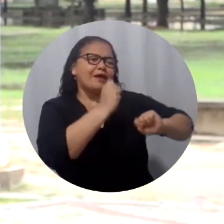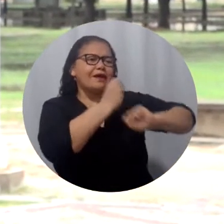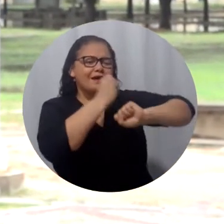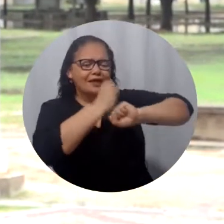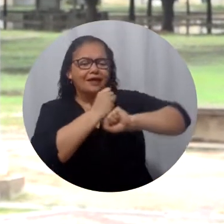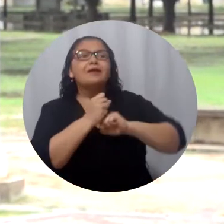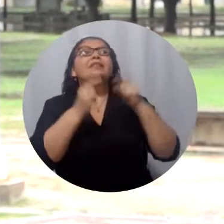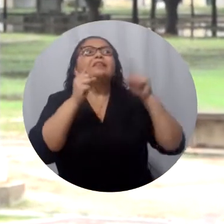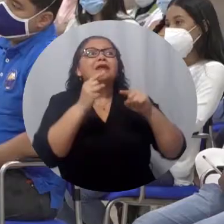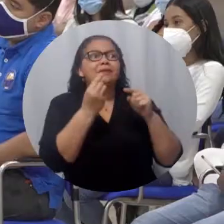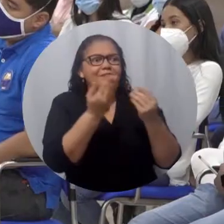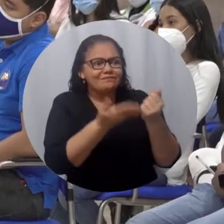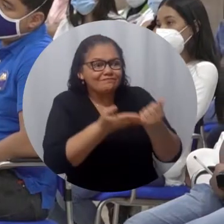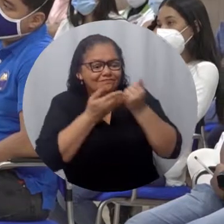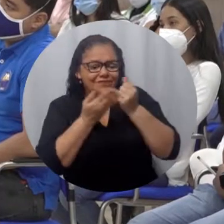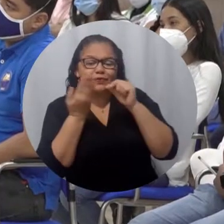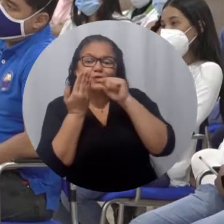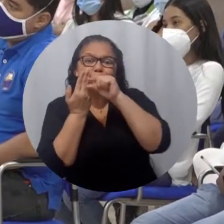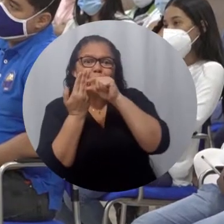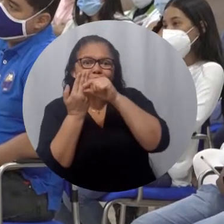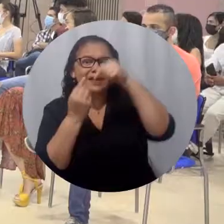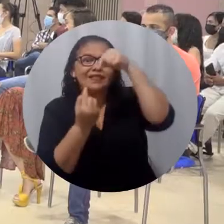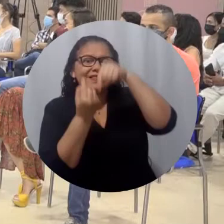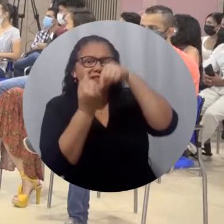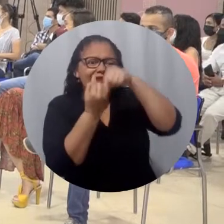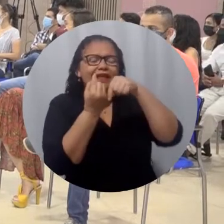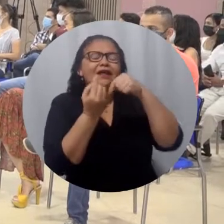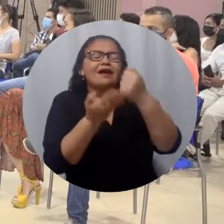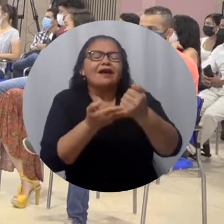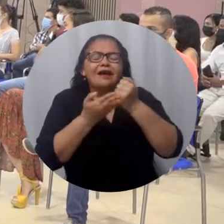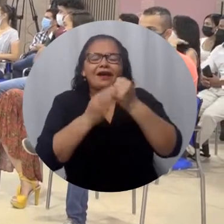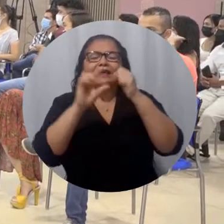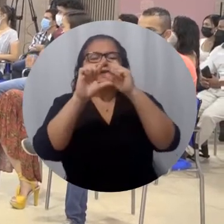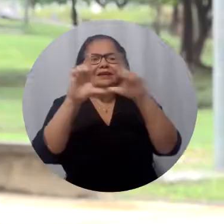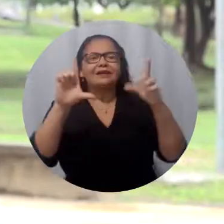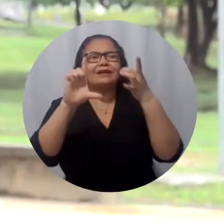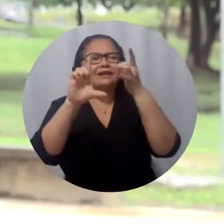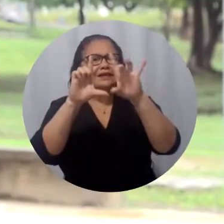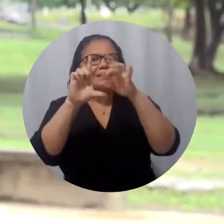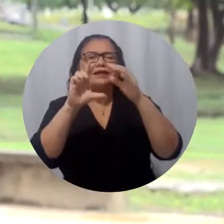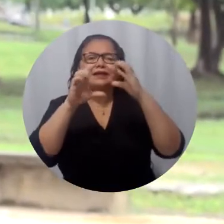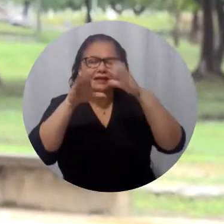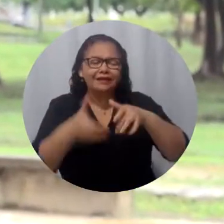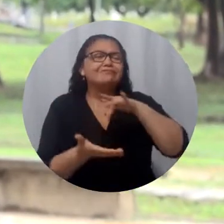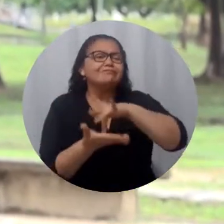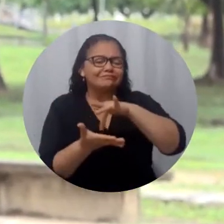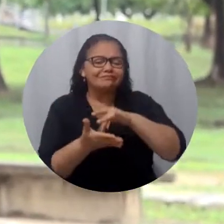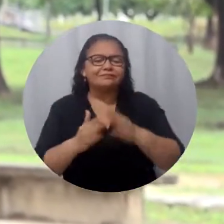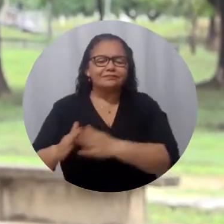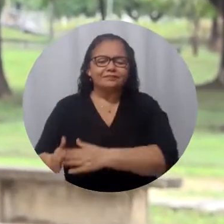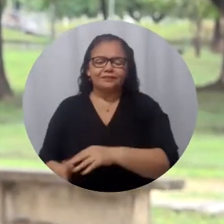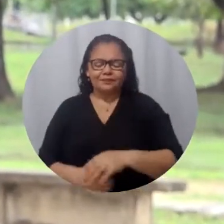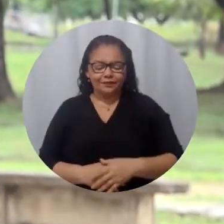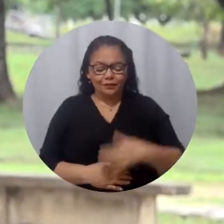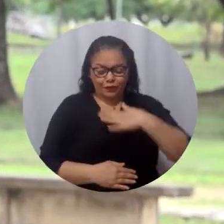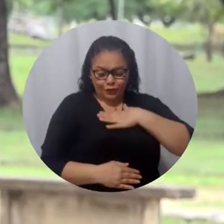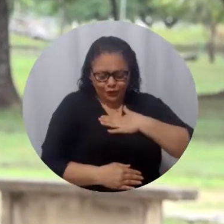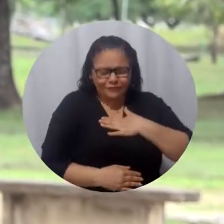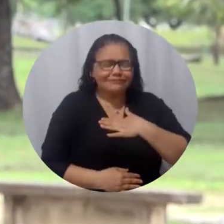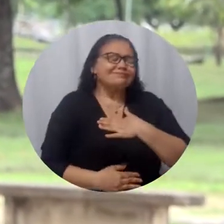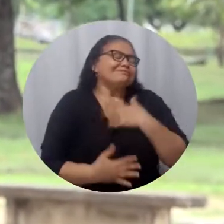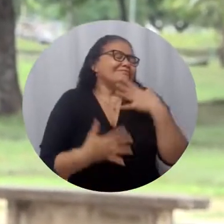económico porque también me dieron una CINCAR para entrar a mis clases virtuales. Mi experiencia es bastante gratificante porque